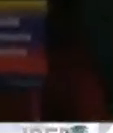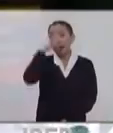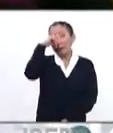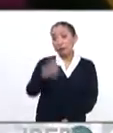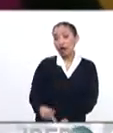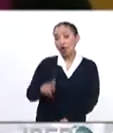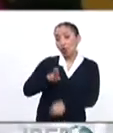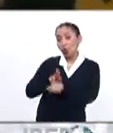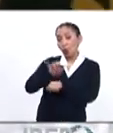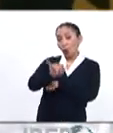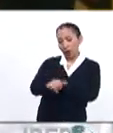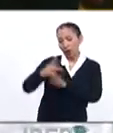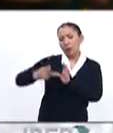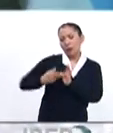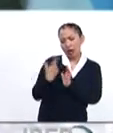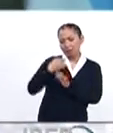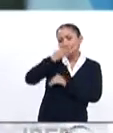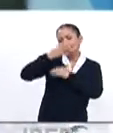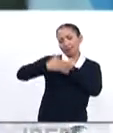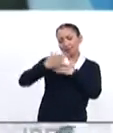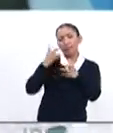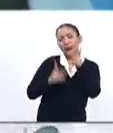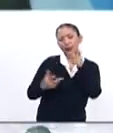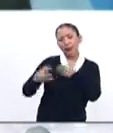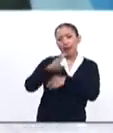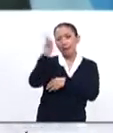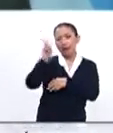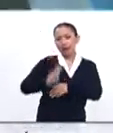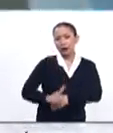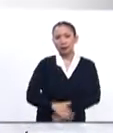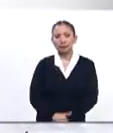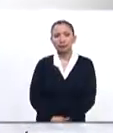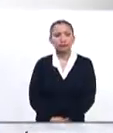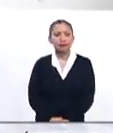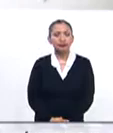México y Uruguay reiteraron su llamado al diálogo en Venezuela.